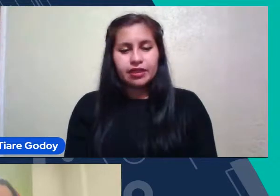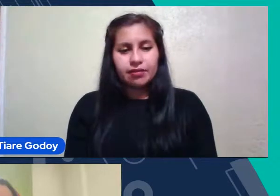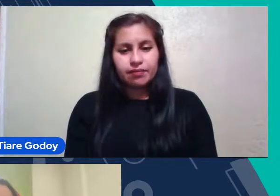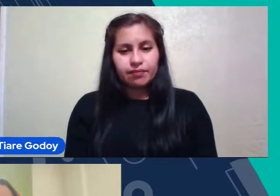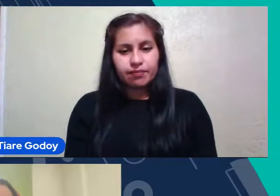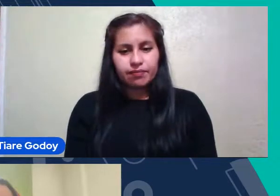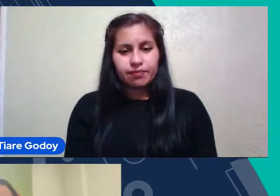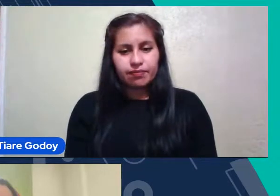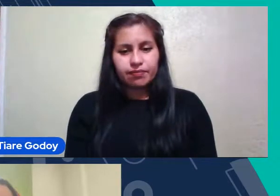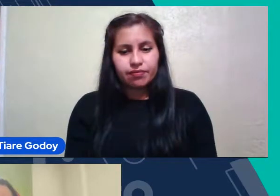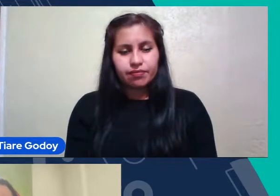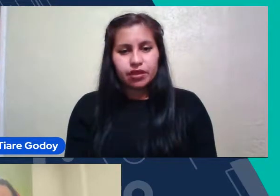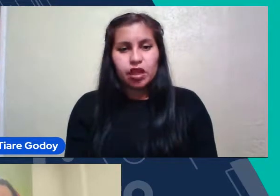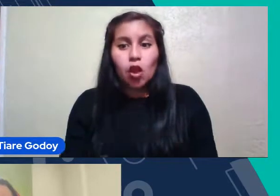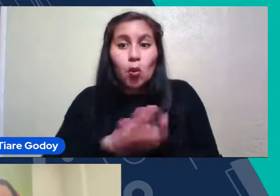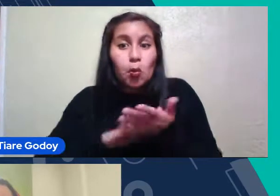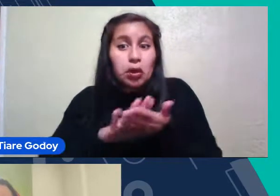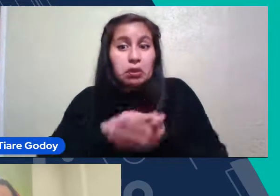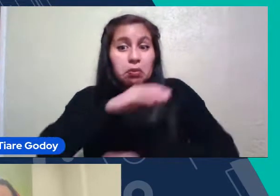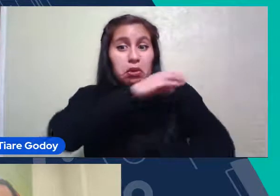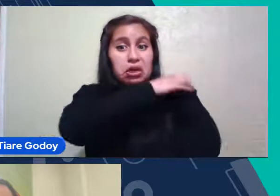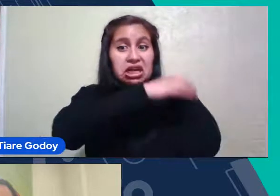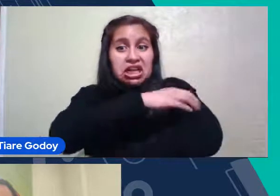Como en regiones